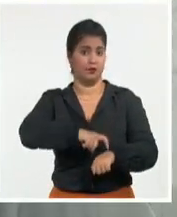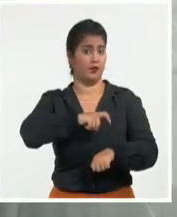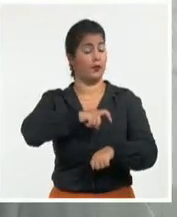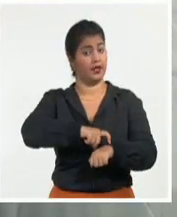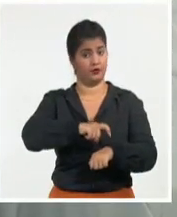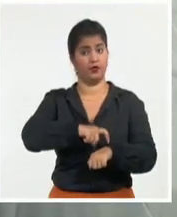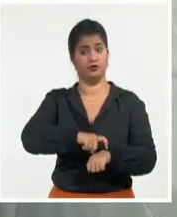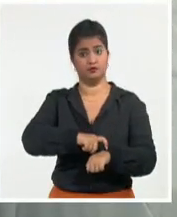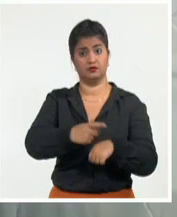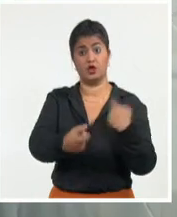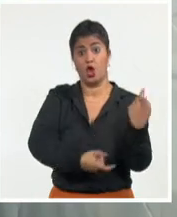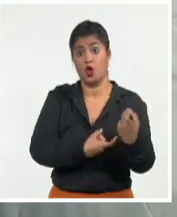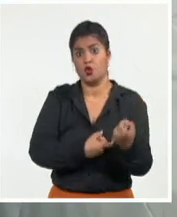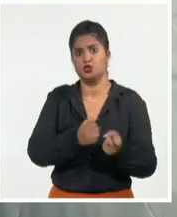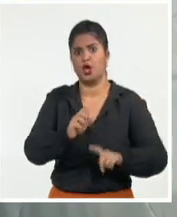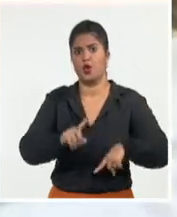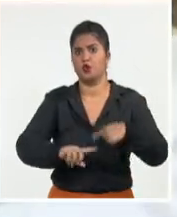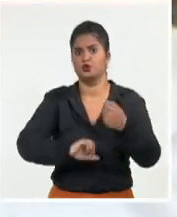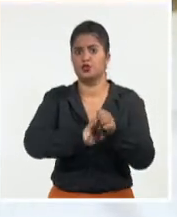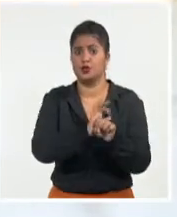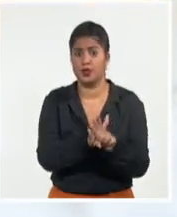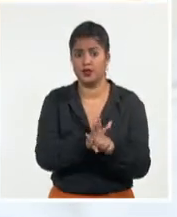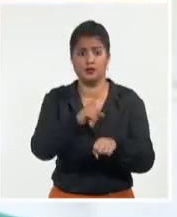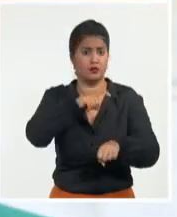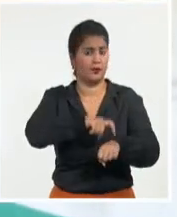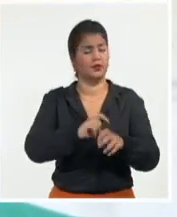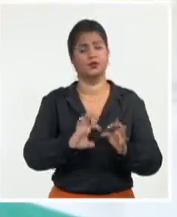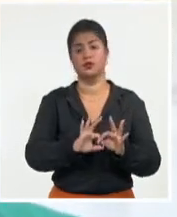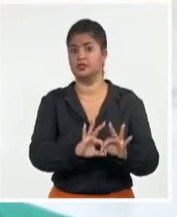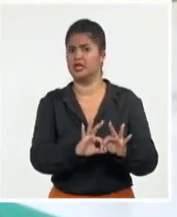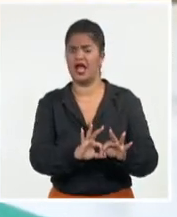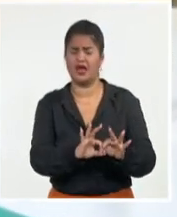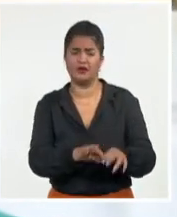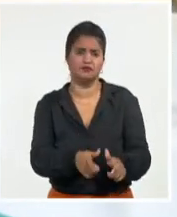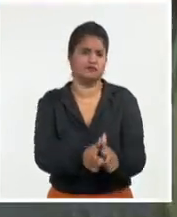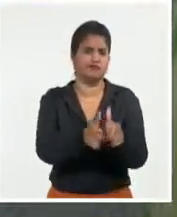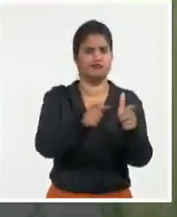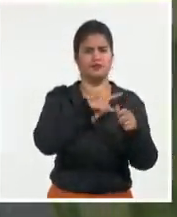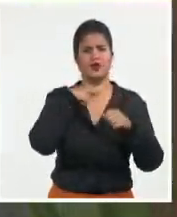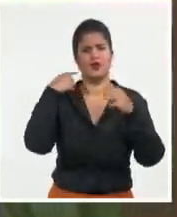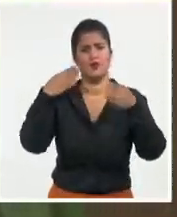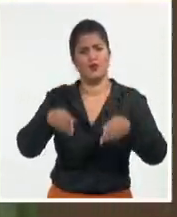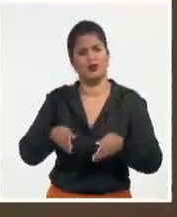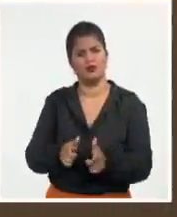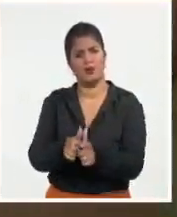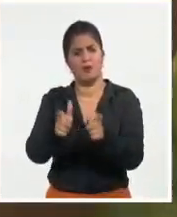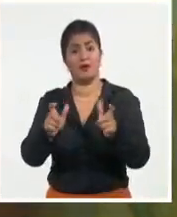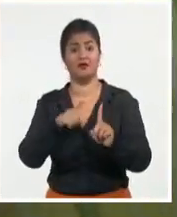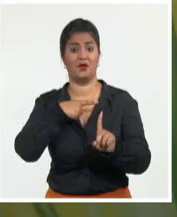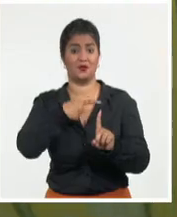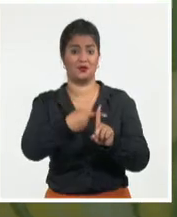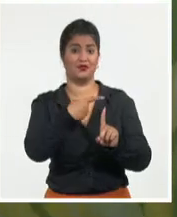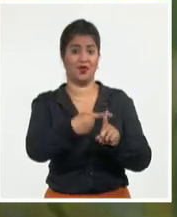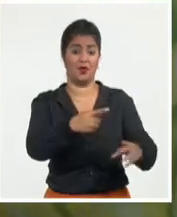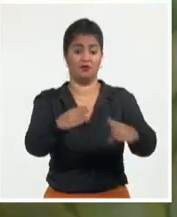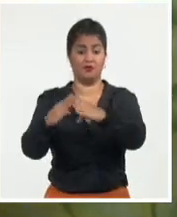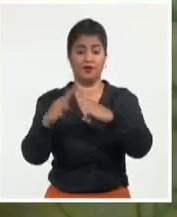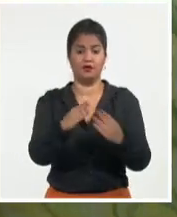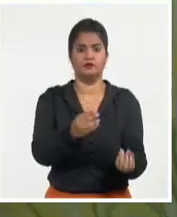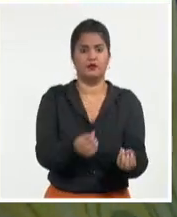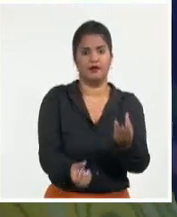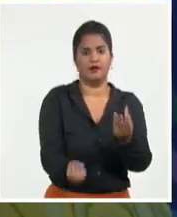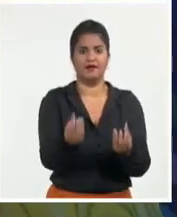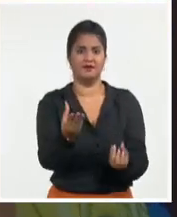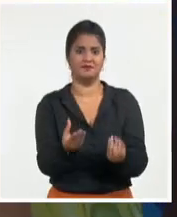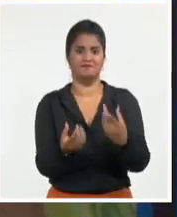coronavirus, con momentos críticos en números de enfermos, fallecidos, tasa de contagio y focos activos, pero que la constancia de